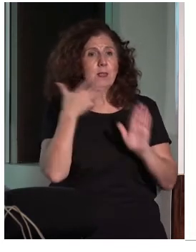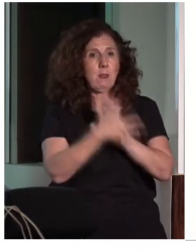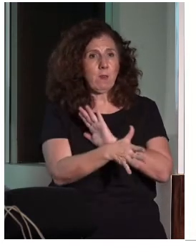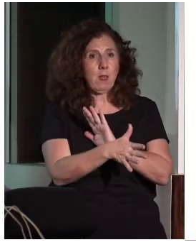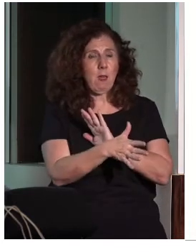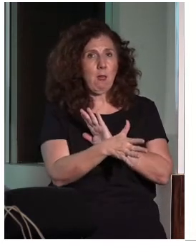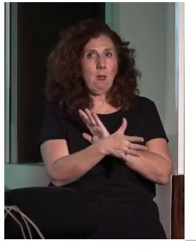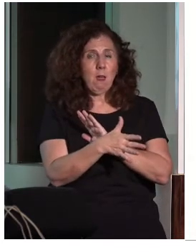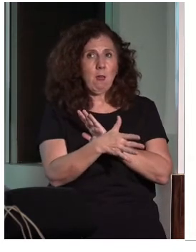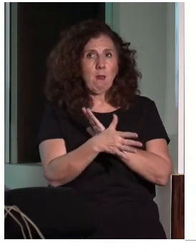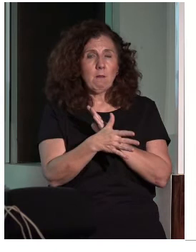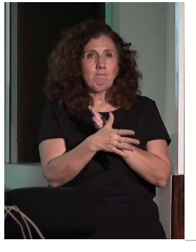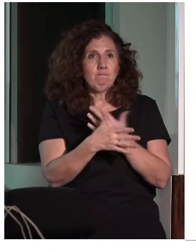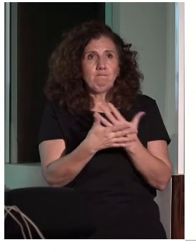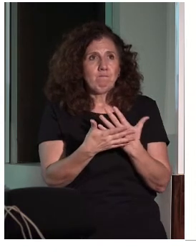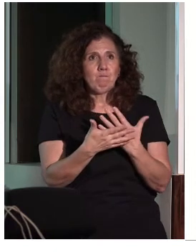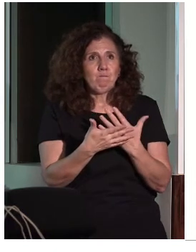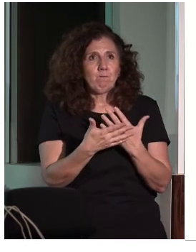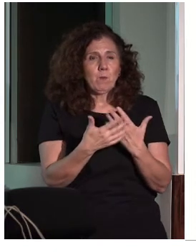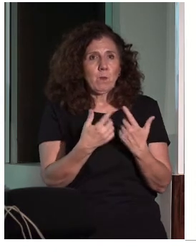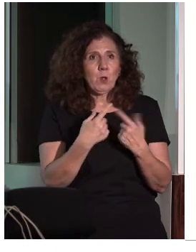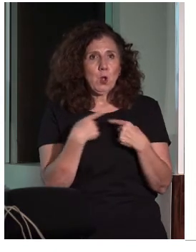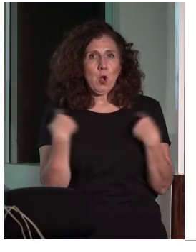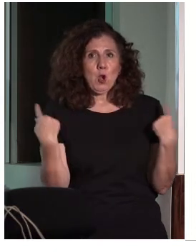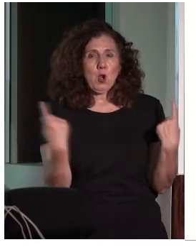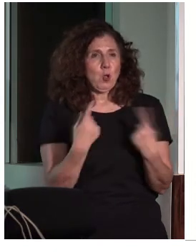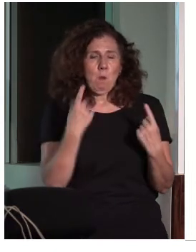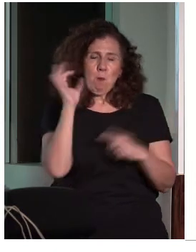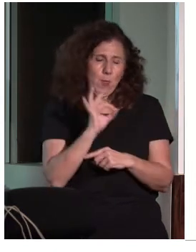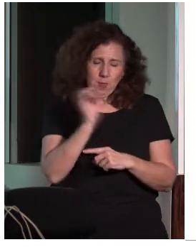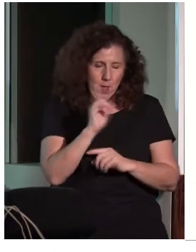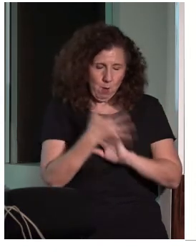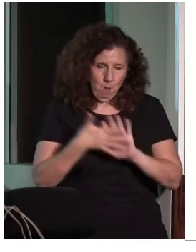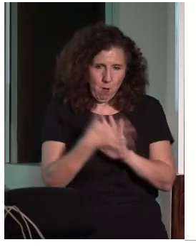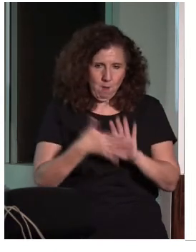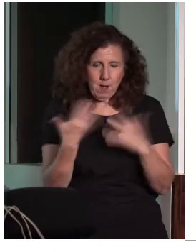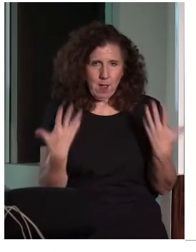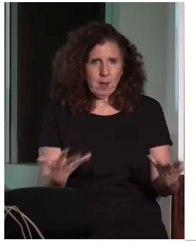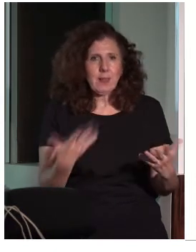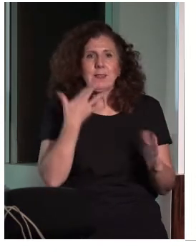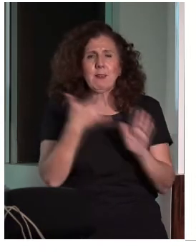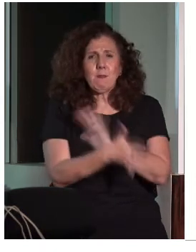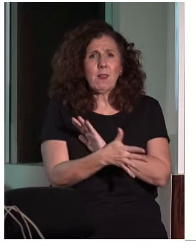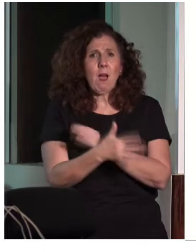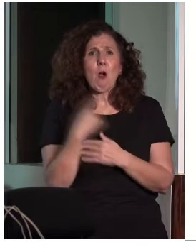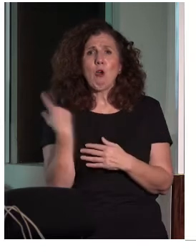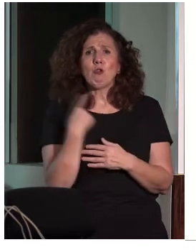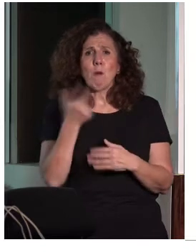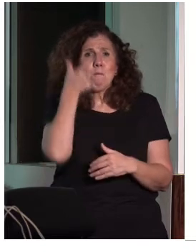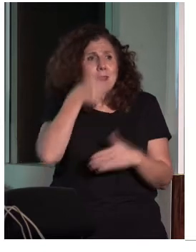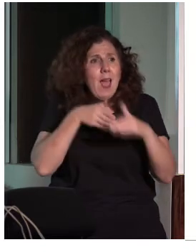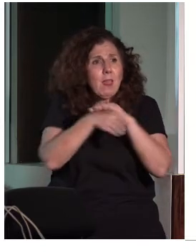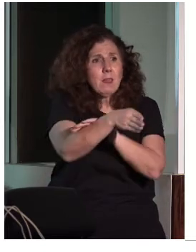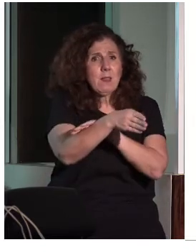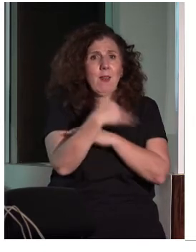me salto todos los demás porcentajes. Para el 100% es confortable. ¿Eso qué quiere decir? Que, mientras más accesible sea